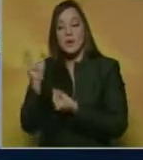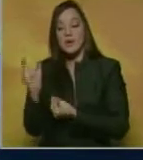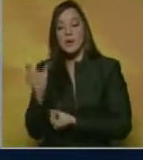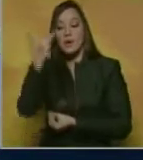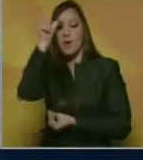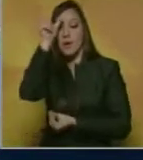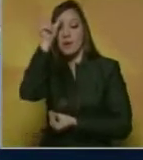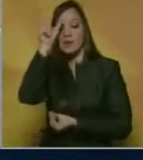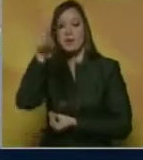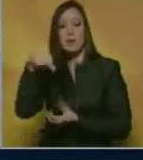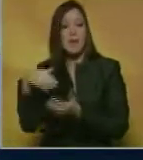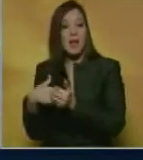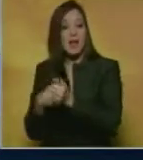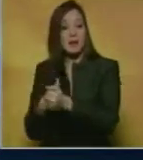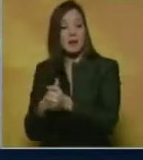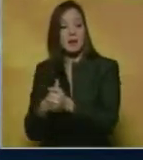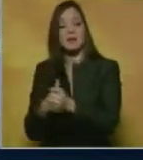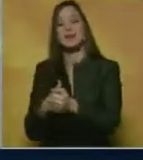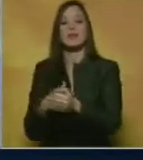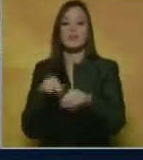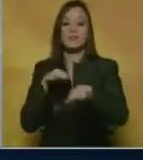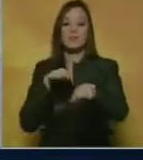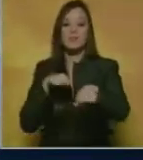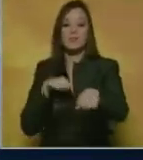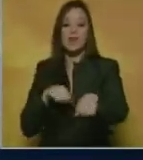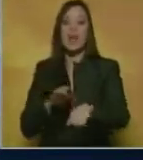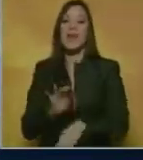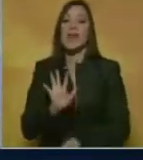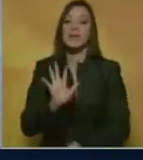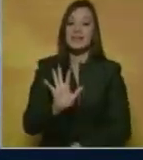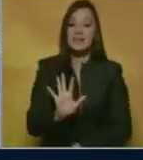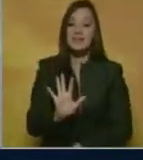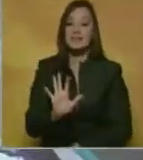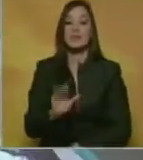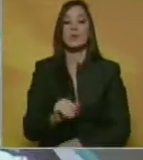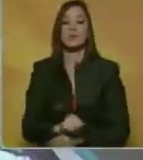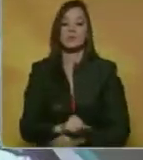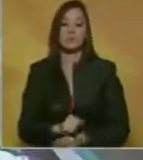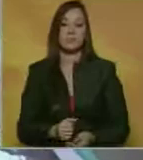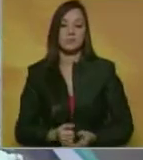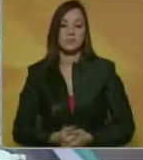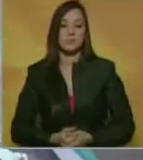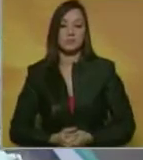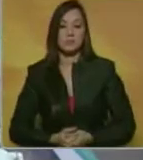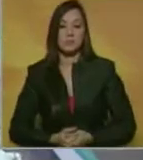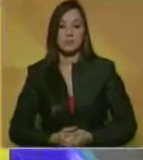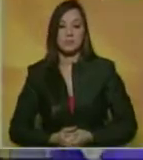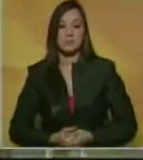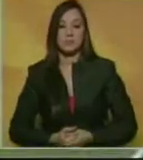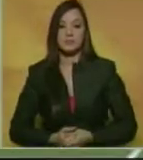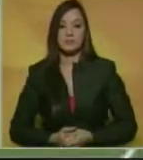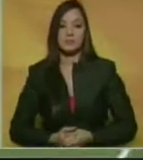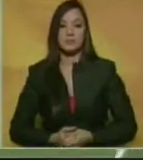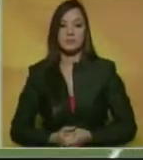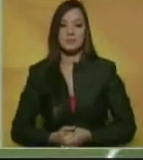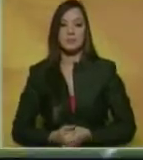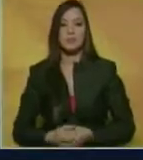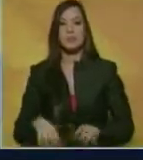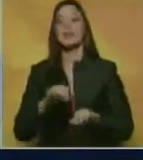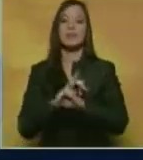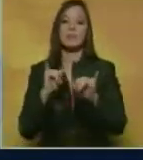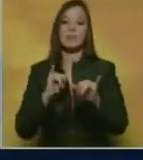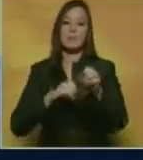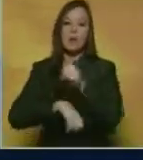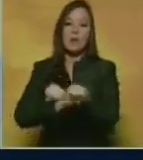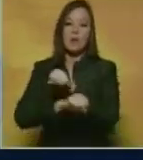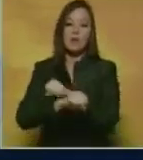y líder del campeonato el británico Luis Hamilton fue quinto y tercero respectivamente. Y cerramos con el